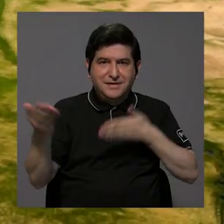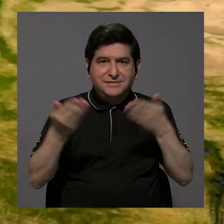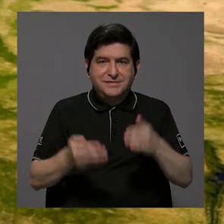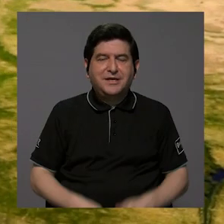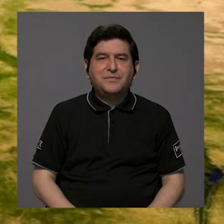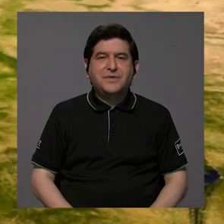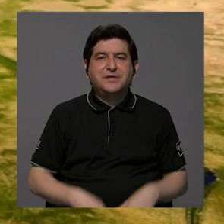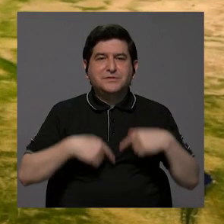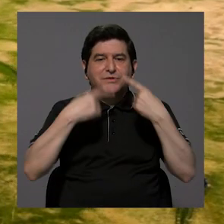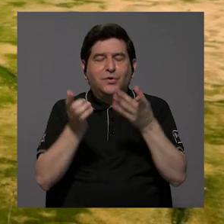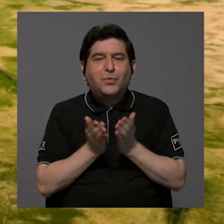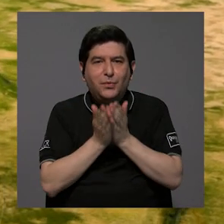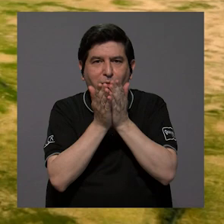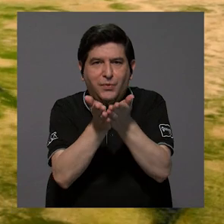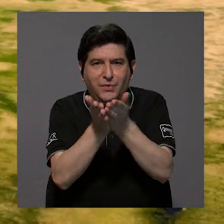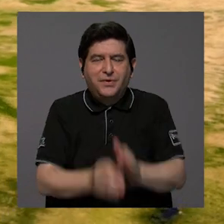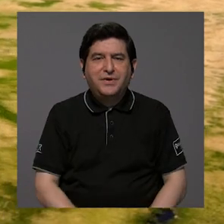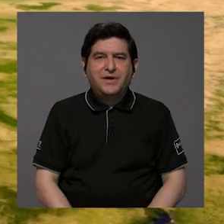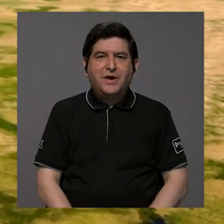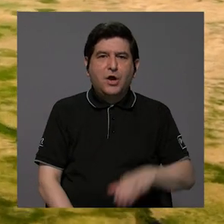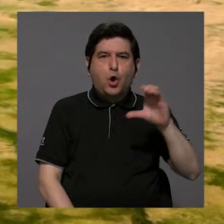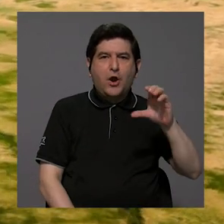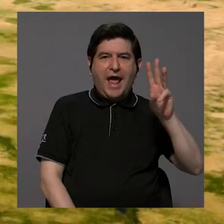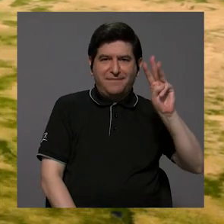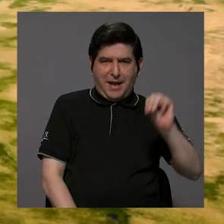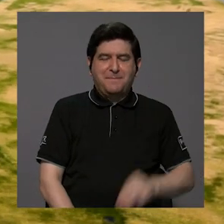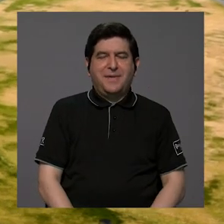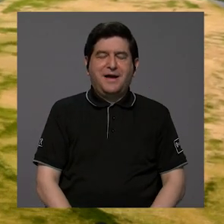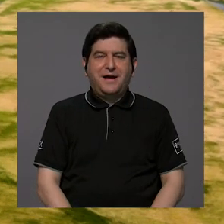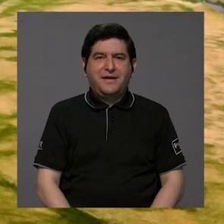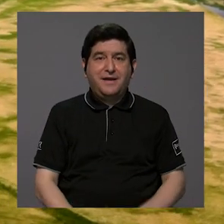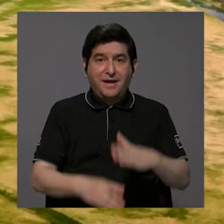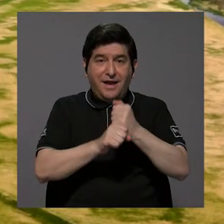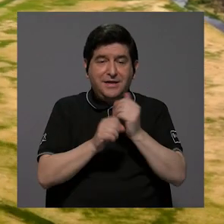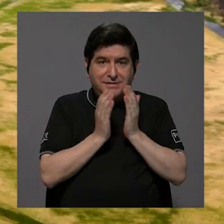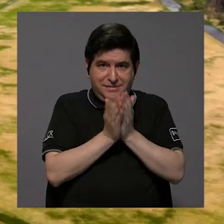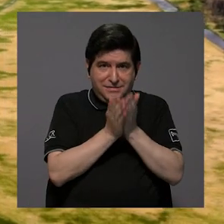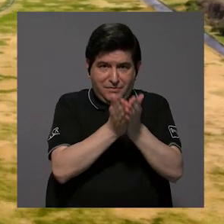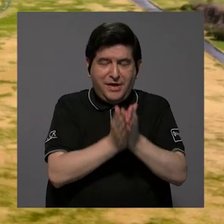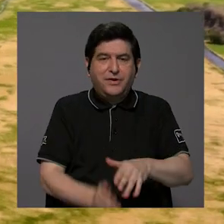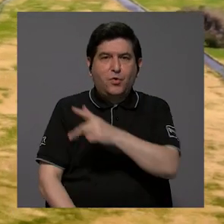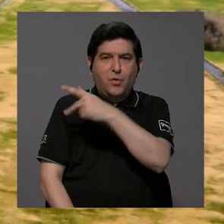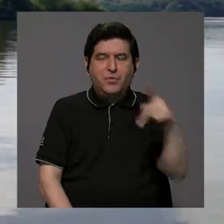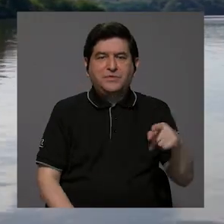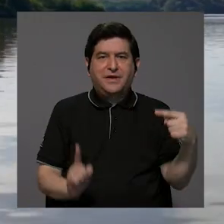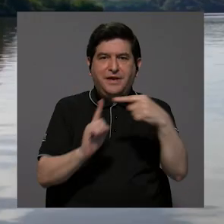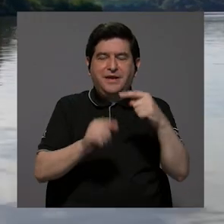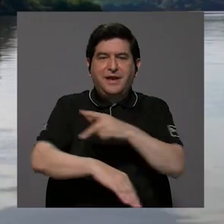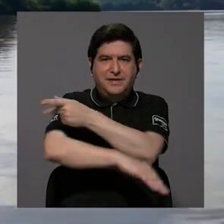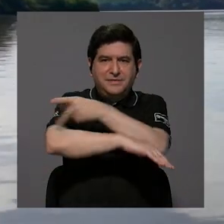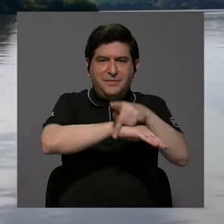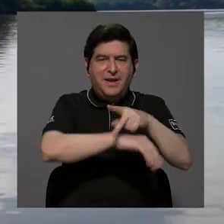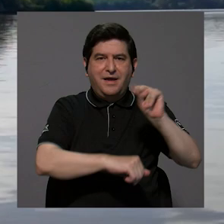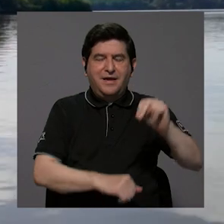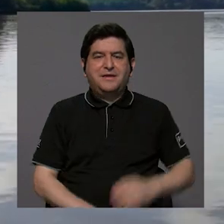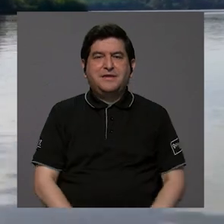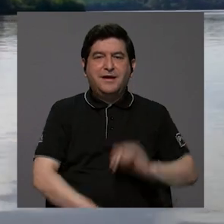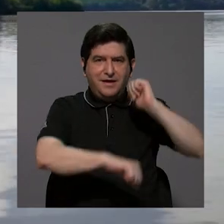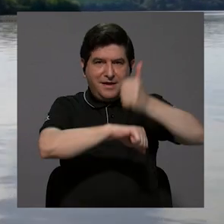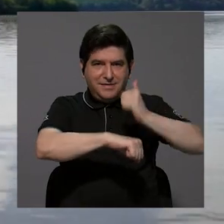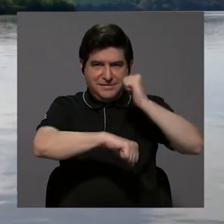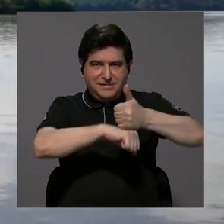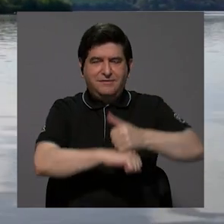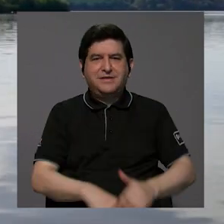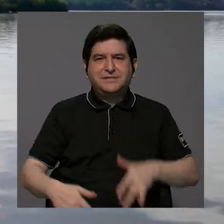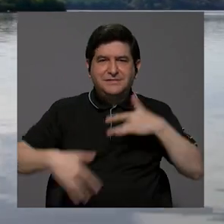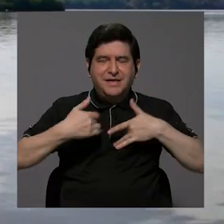transporte en bote, mientras que Conatramar, que se encarga de operar el ferry entre Punta Arenas y Playa Naranjo, permitió la instalación de los